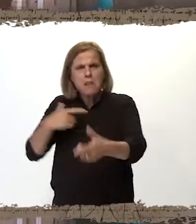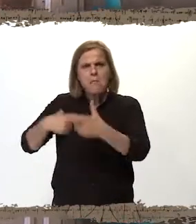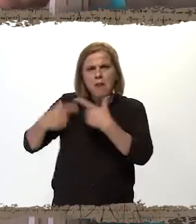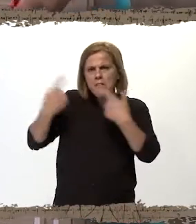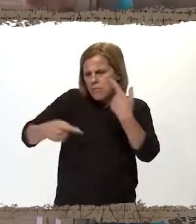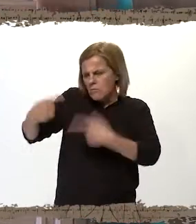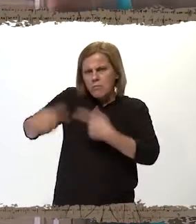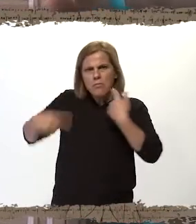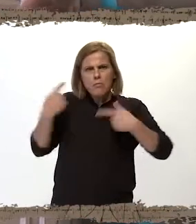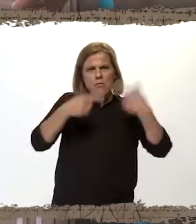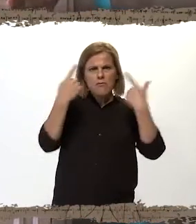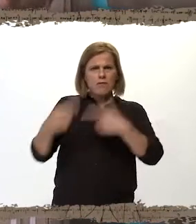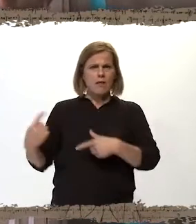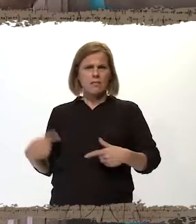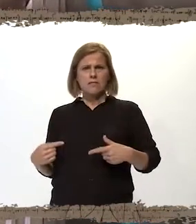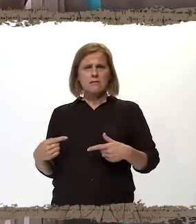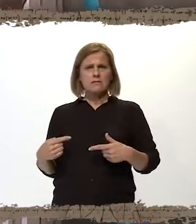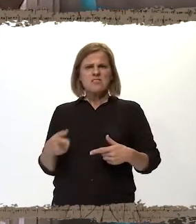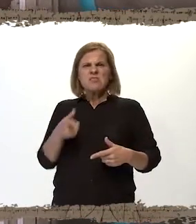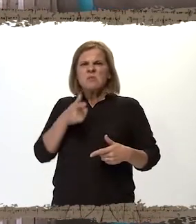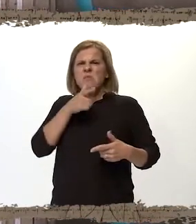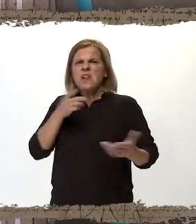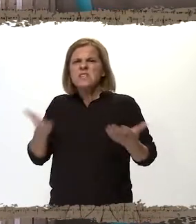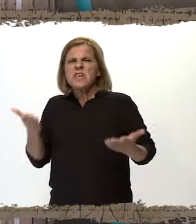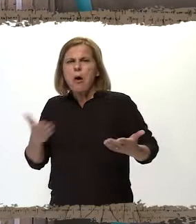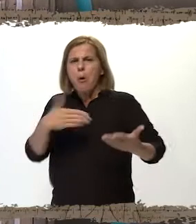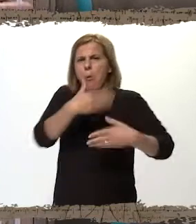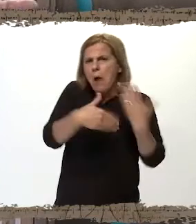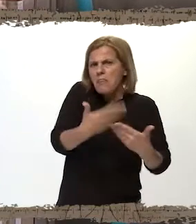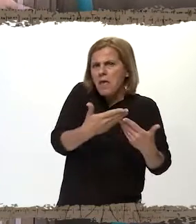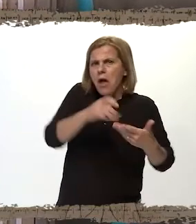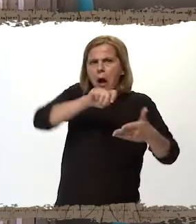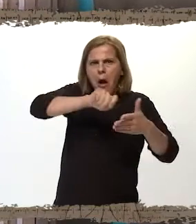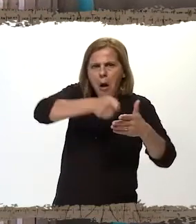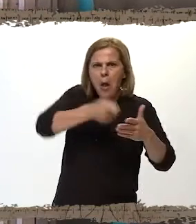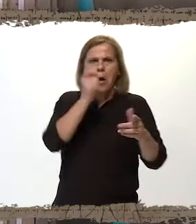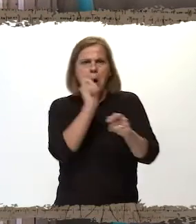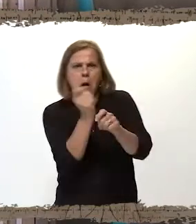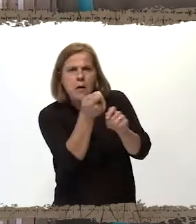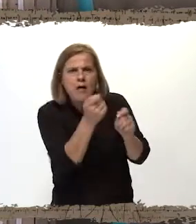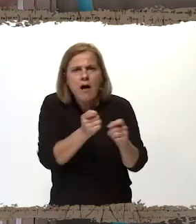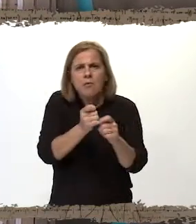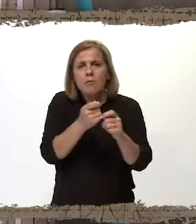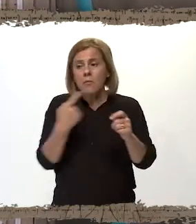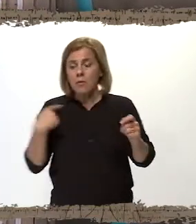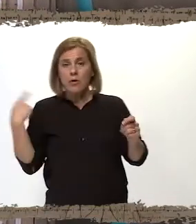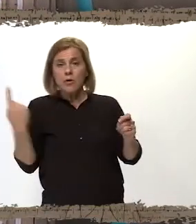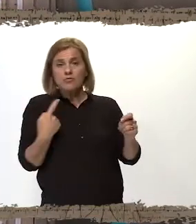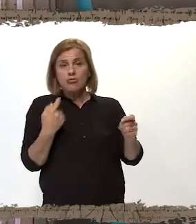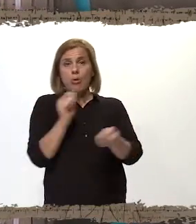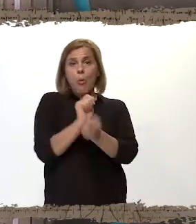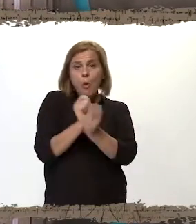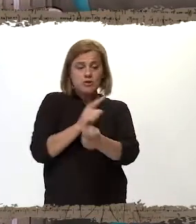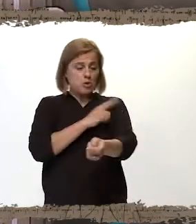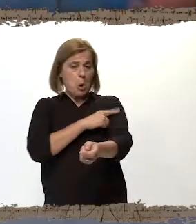Que estamos formados como si fuéramos un juguete con tornillos y clavos, pero nosotros con huesos y músculos.